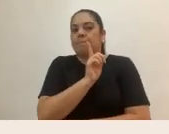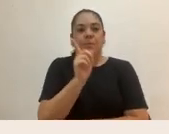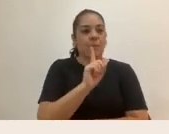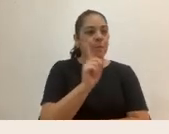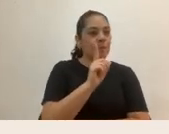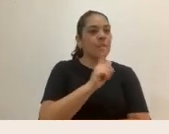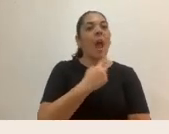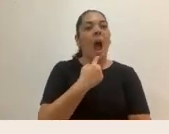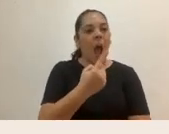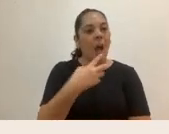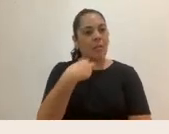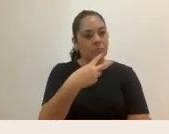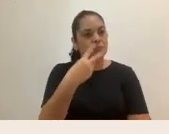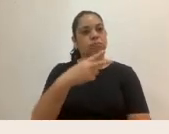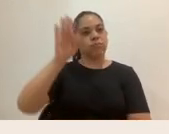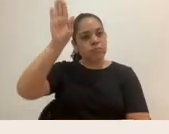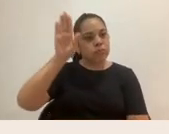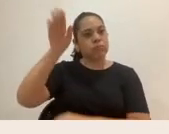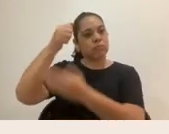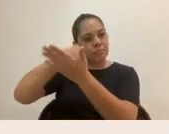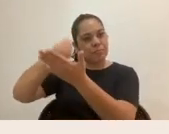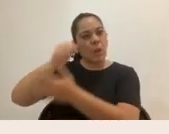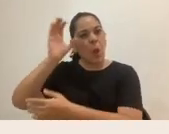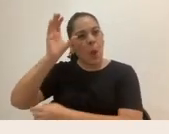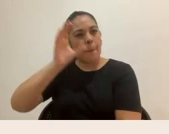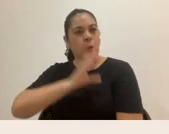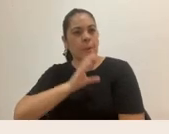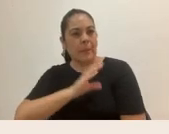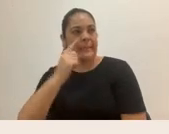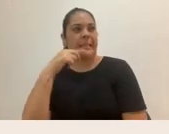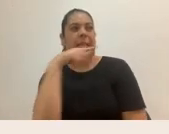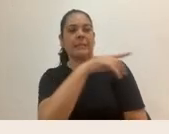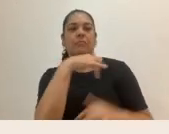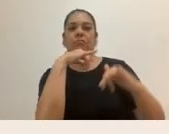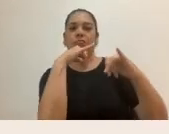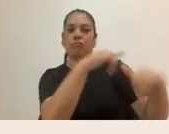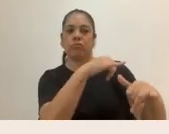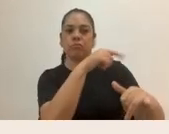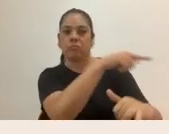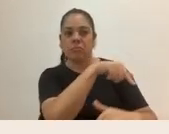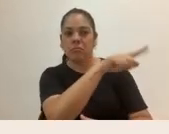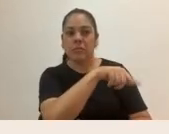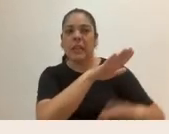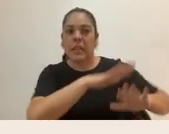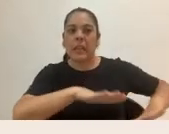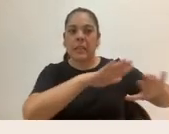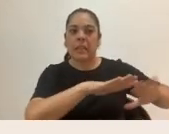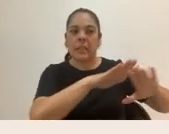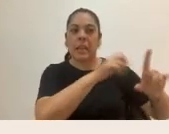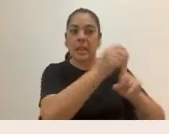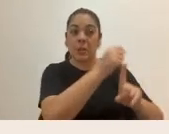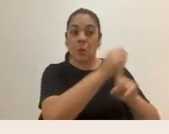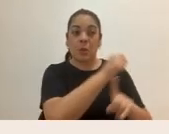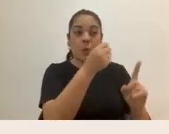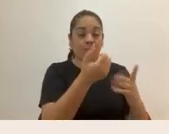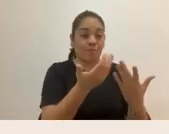cómplices de las situaciones de violencia. entonces cuando nos comprometemos con alzar la voz cuando vemos que algo no está